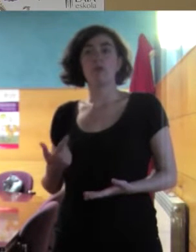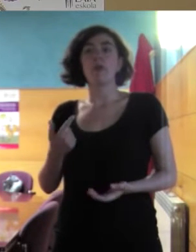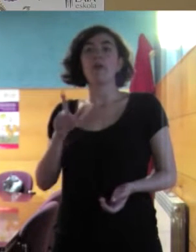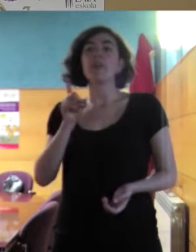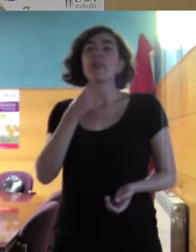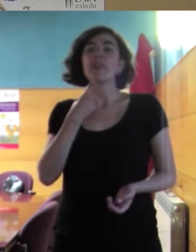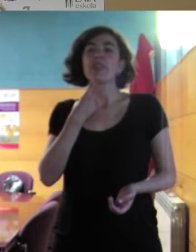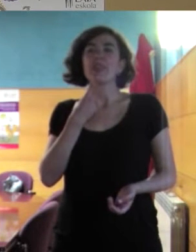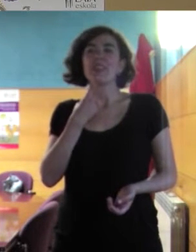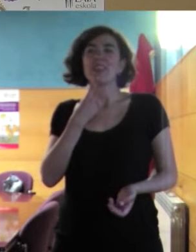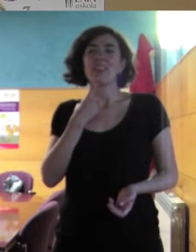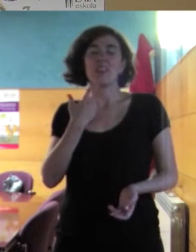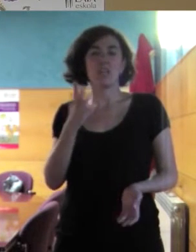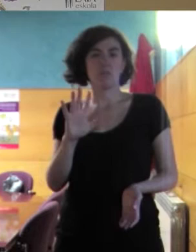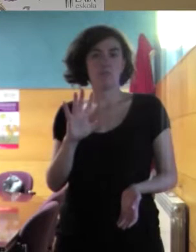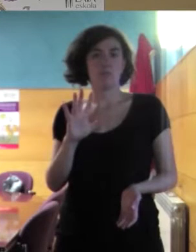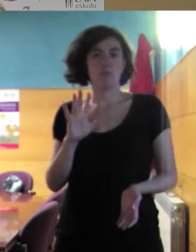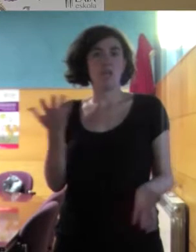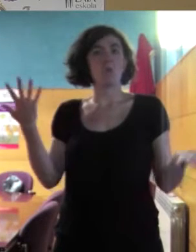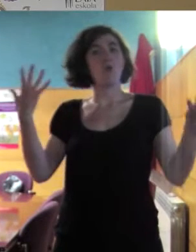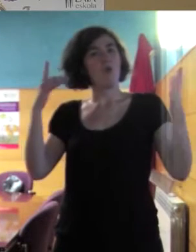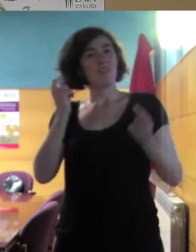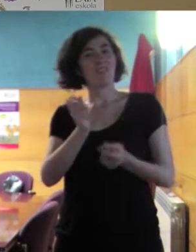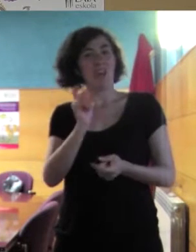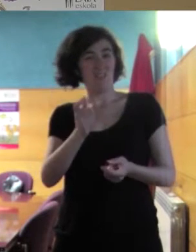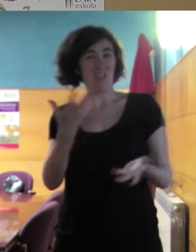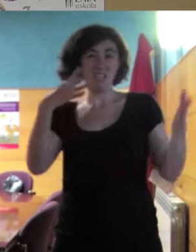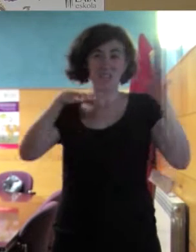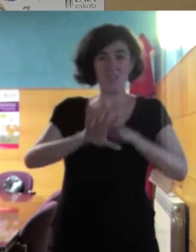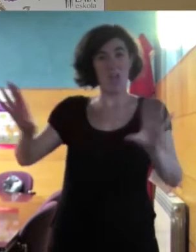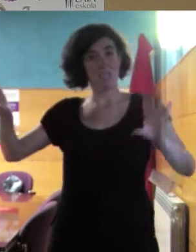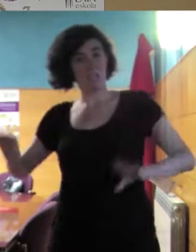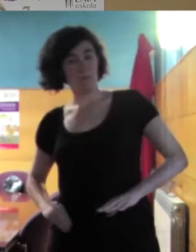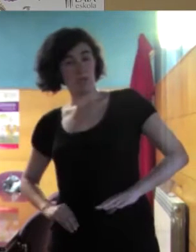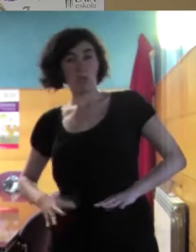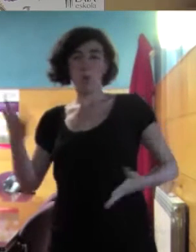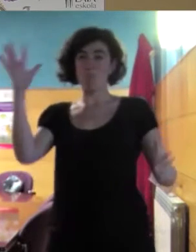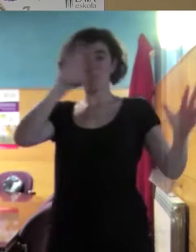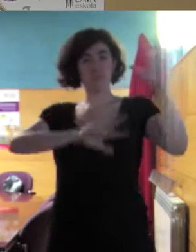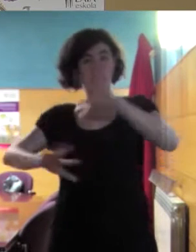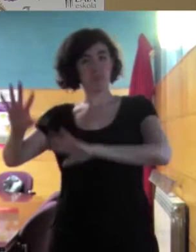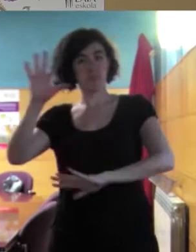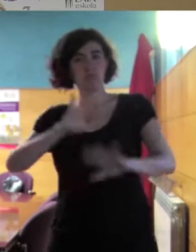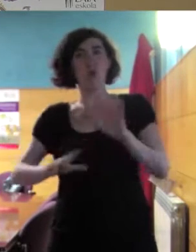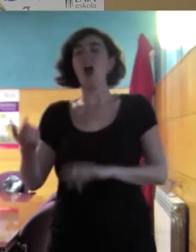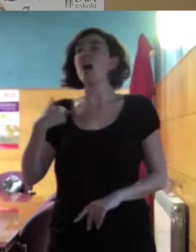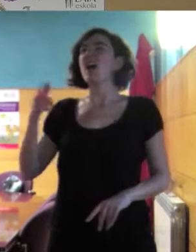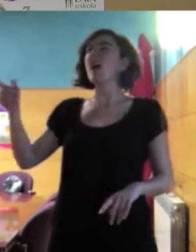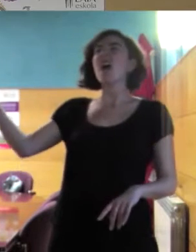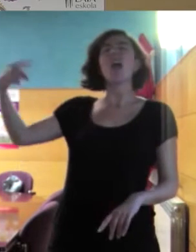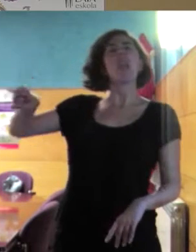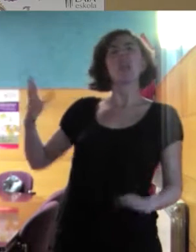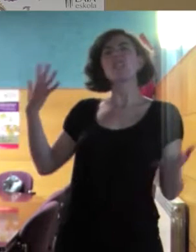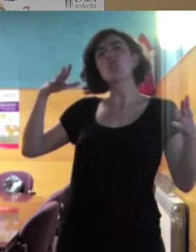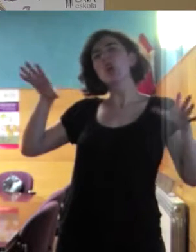a lo que en realidad es asimilación. Y entonces dice, es que no se integran, porque estas mujeres